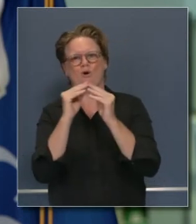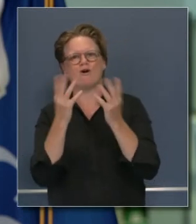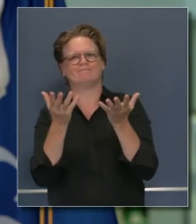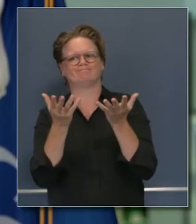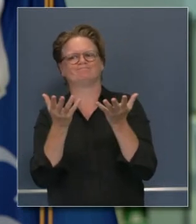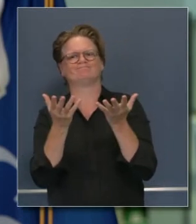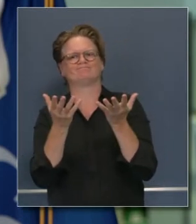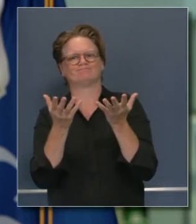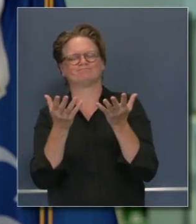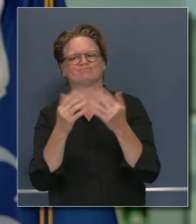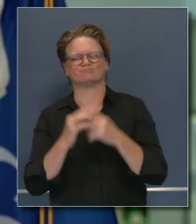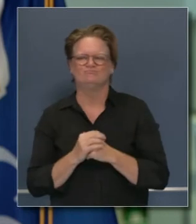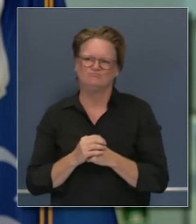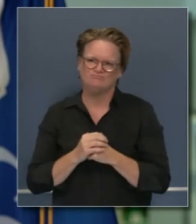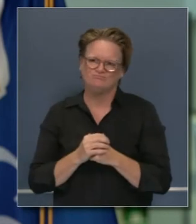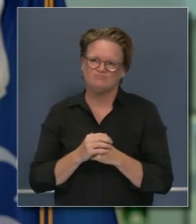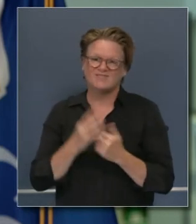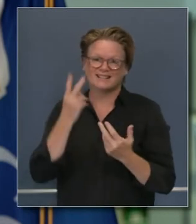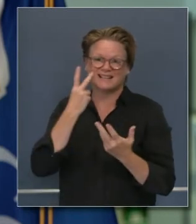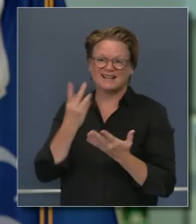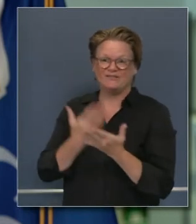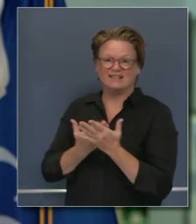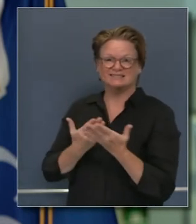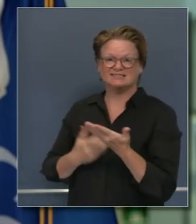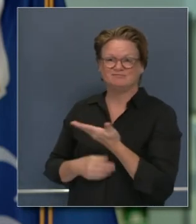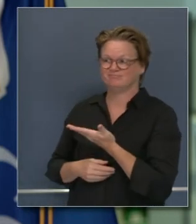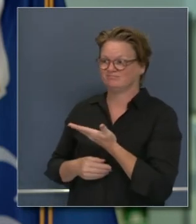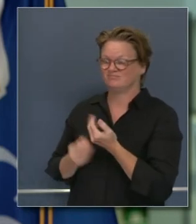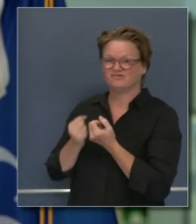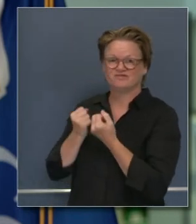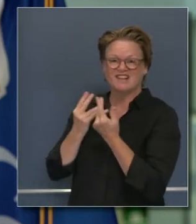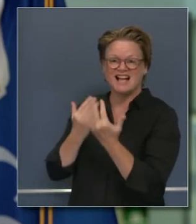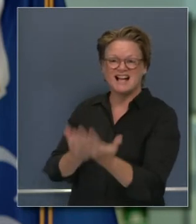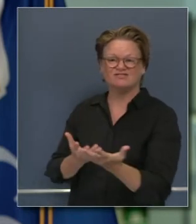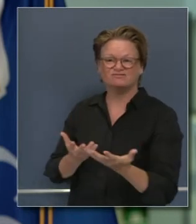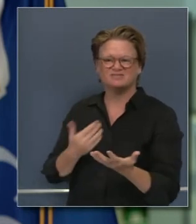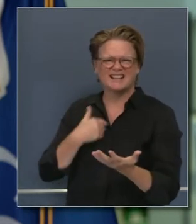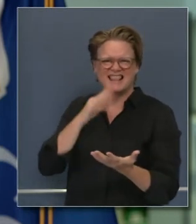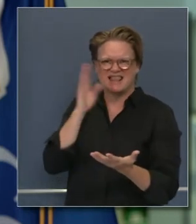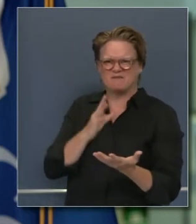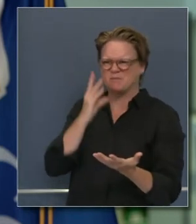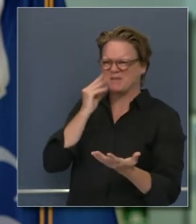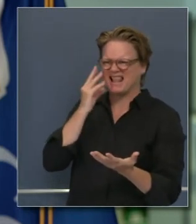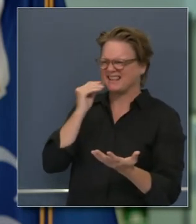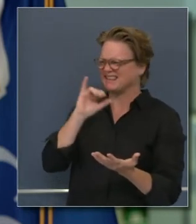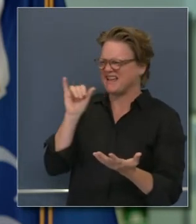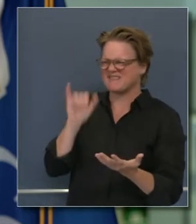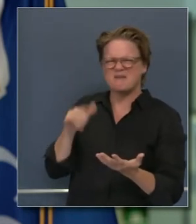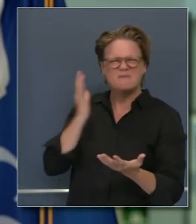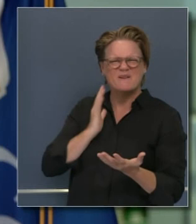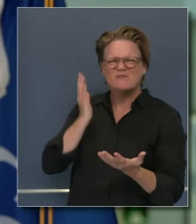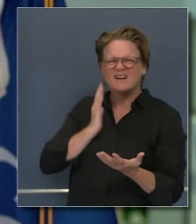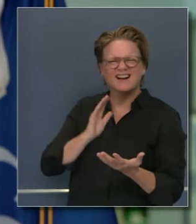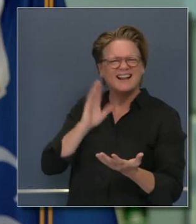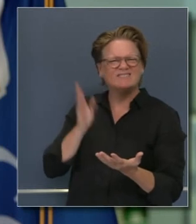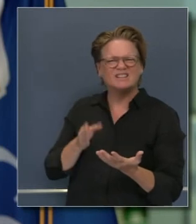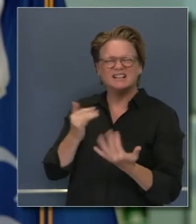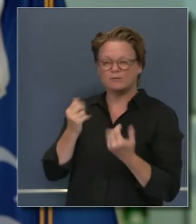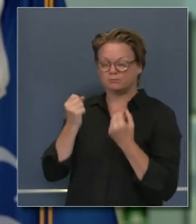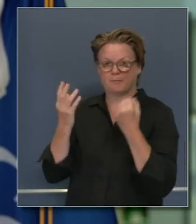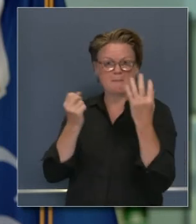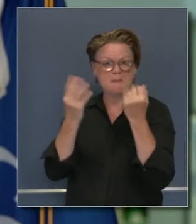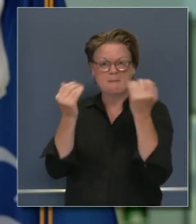alto que tenemos incendios que son incendios que nunca habíamos vivido en nuestras vidas y eso también es un hecho